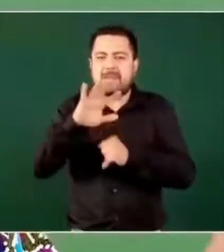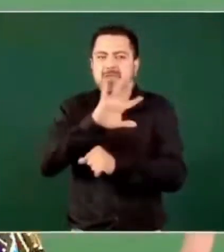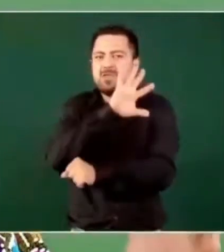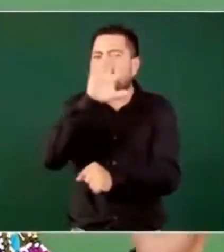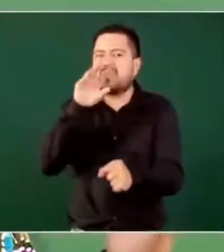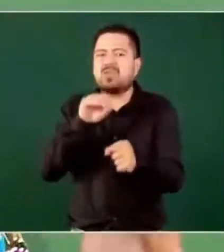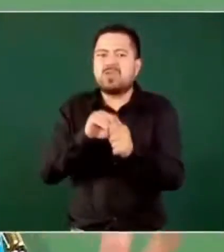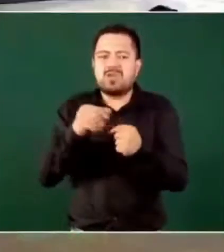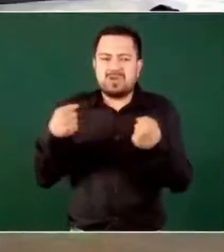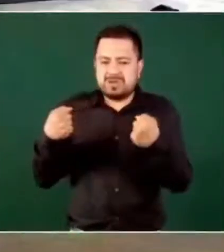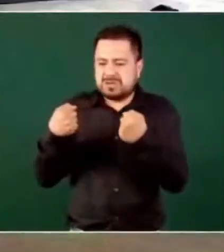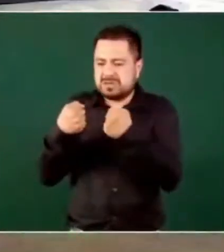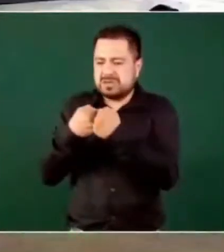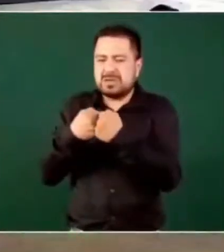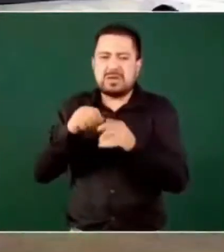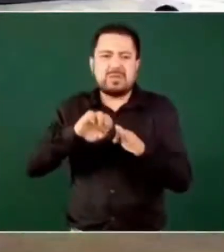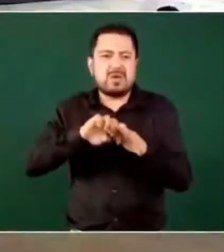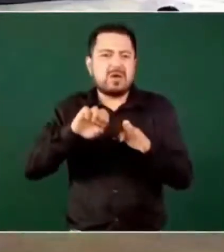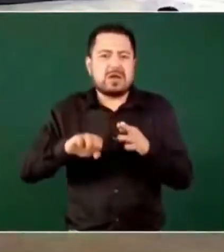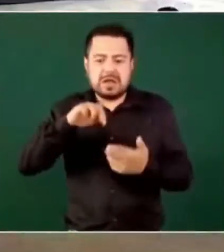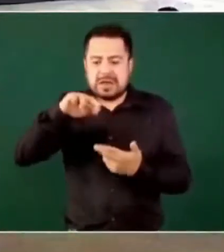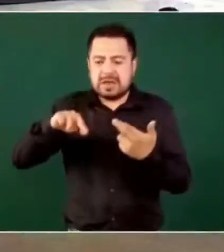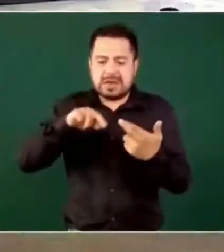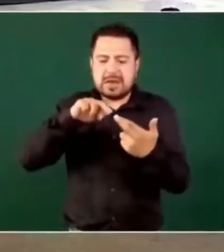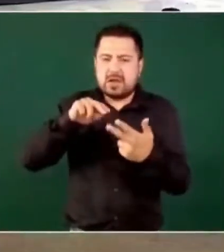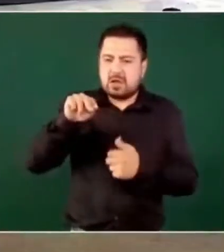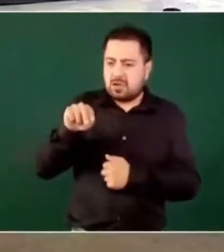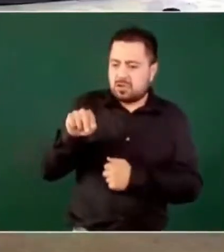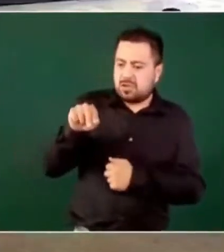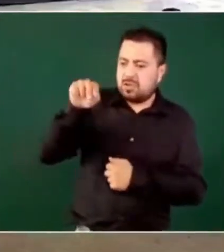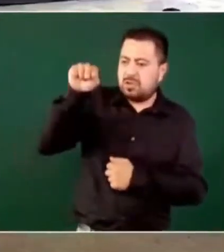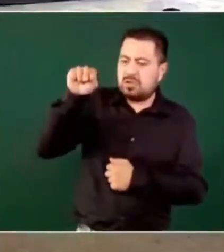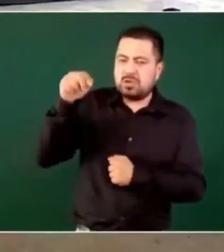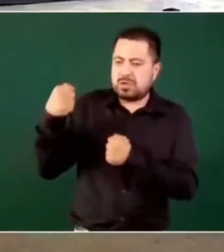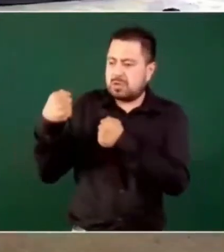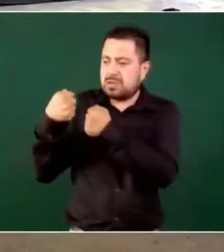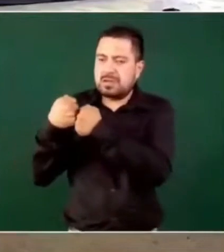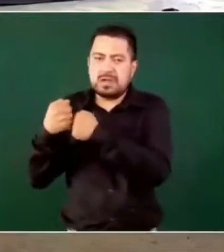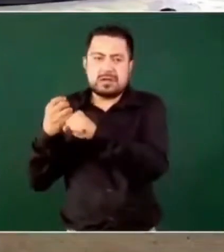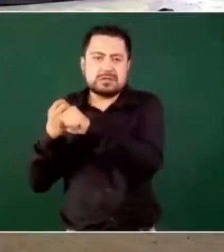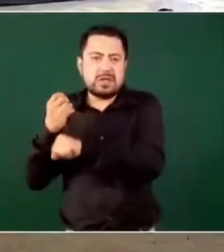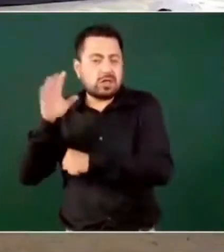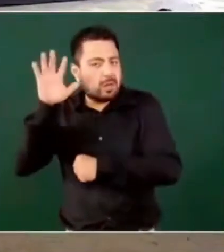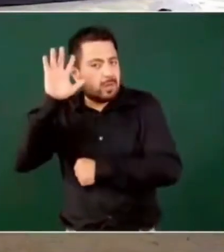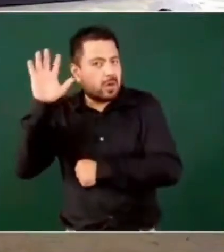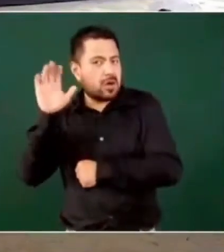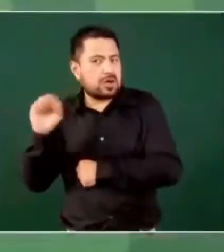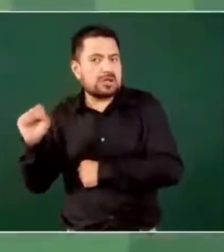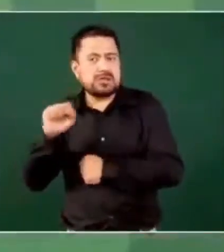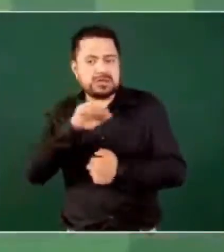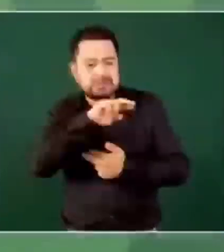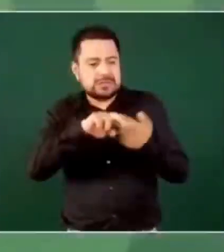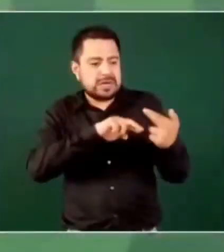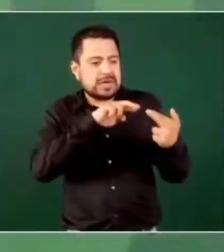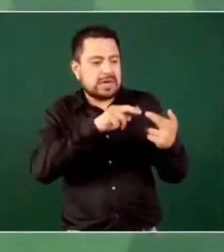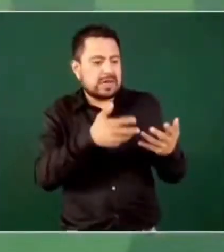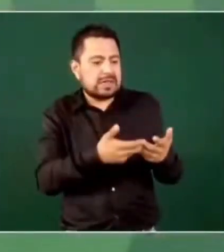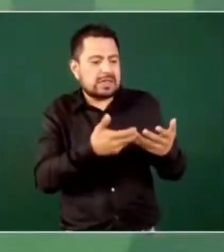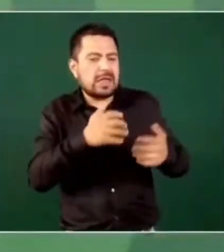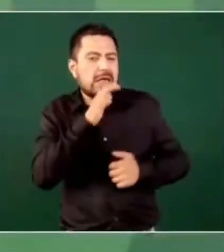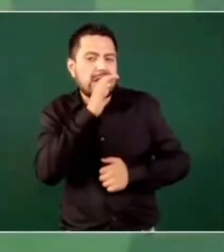colinda, por ejemplo, en la región norte, tenemos colindancia con el Estado de Morelos, en la región de la Tierra Caliente,